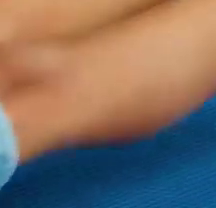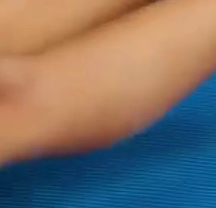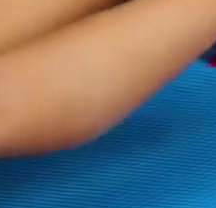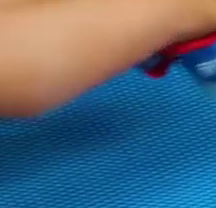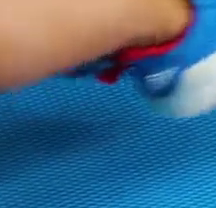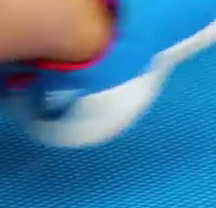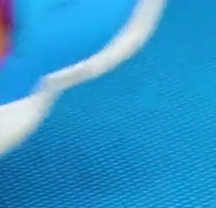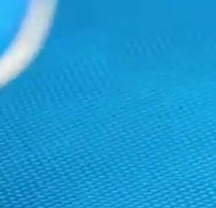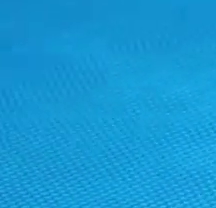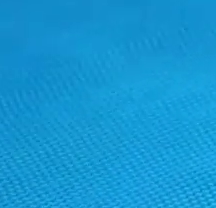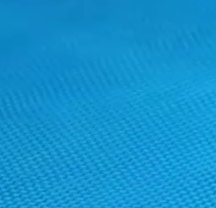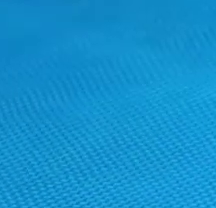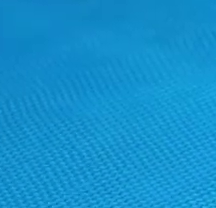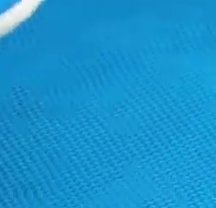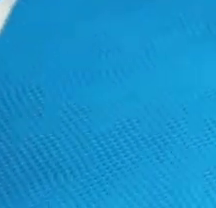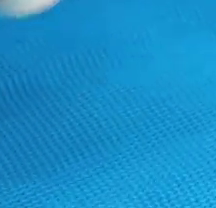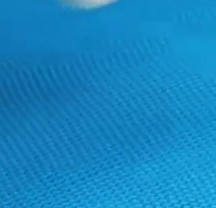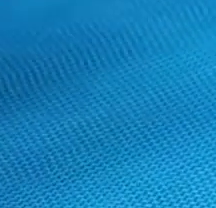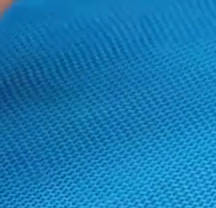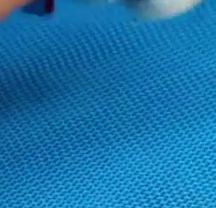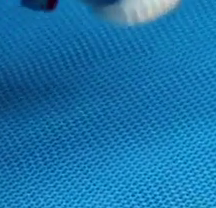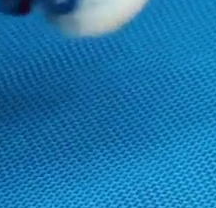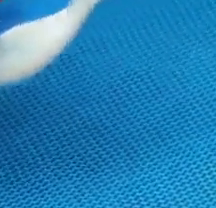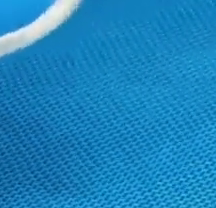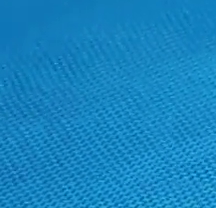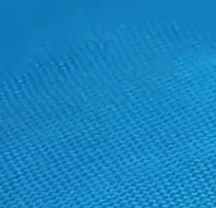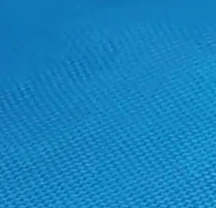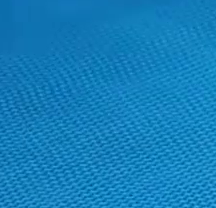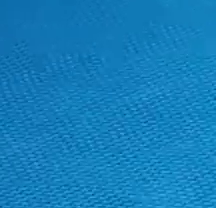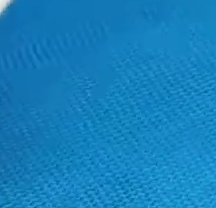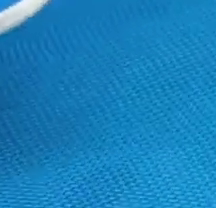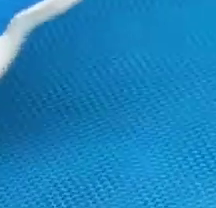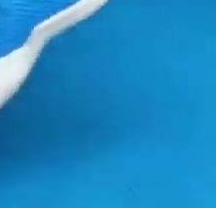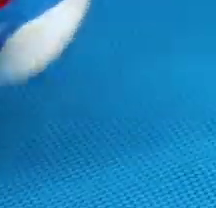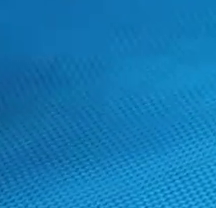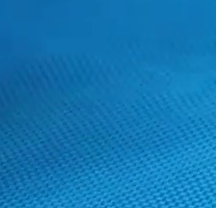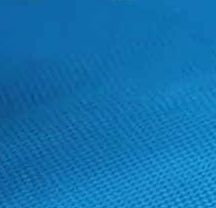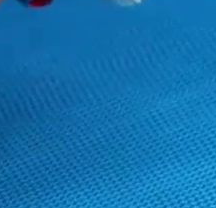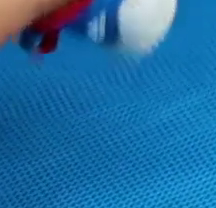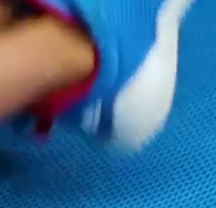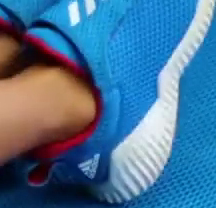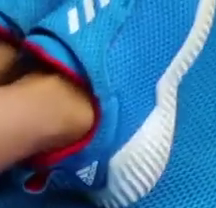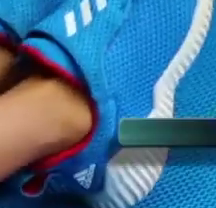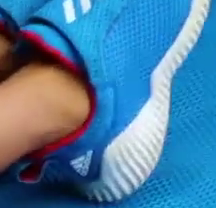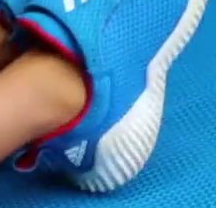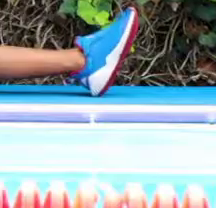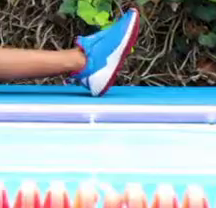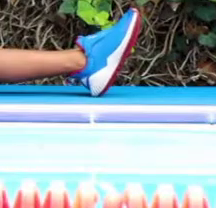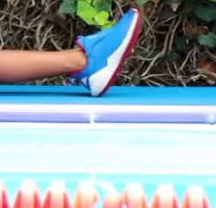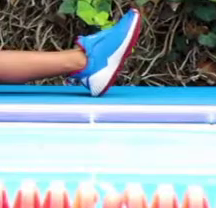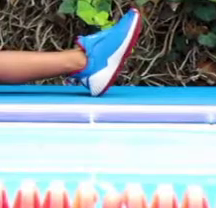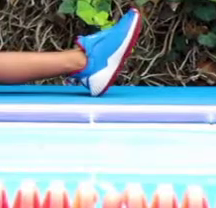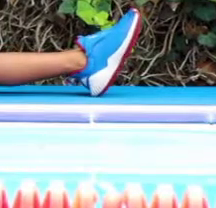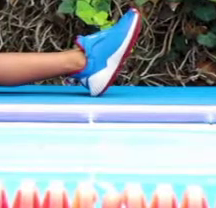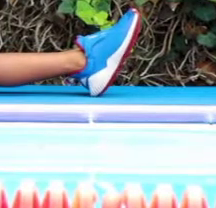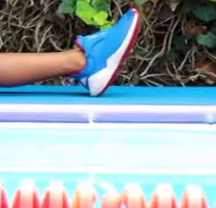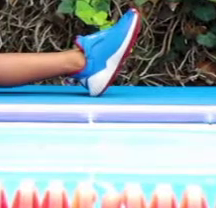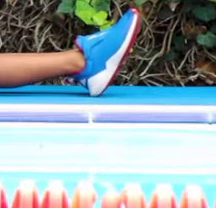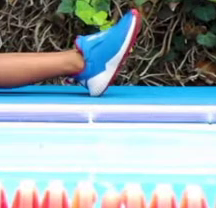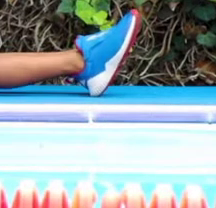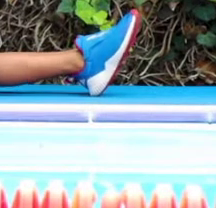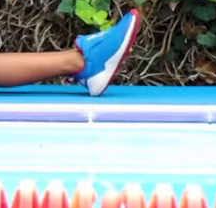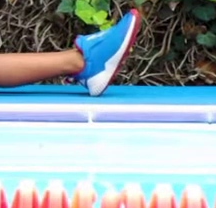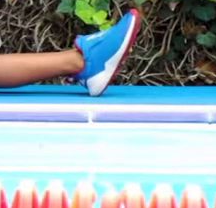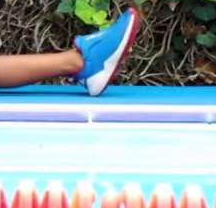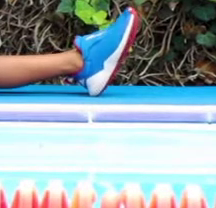Estiramos. Flexionamos. Dos. Una más. Respira. Y descansamos. Respira